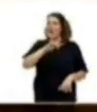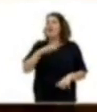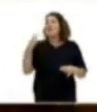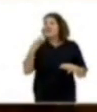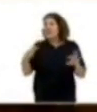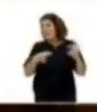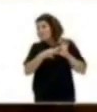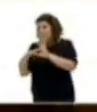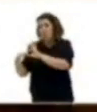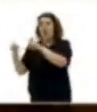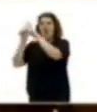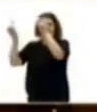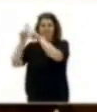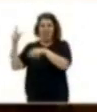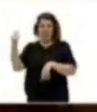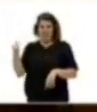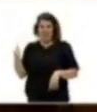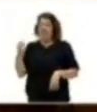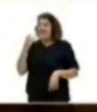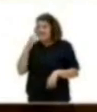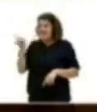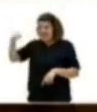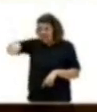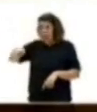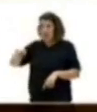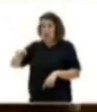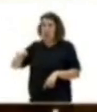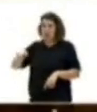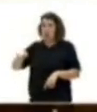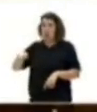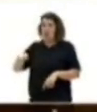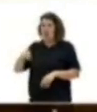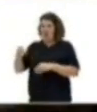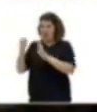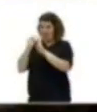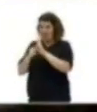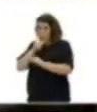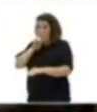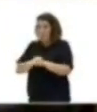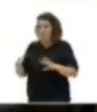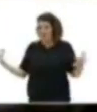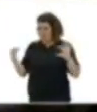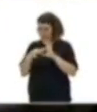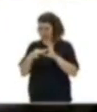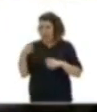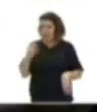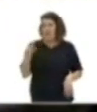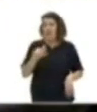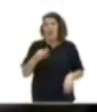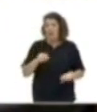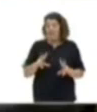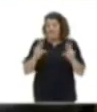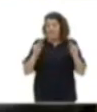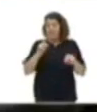que, de manera fehaciente, estén cumpliendo con estos mencionados estándares. Para acabar, me gustaría